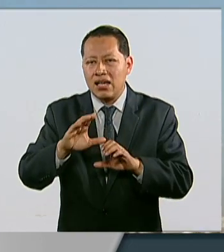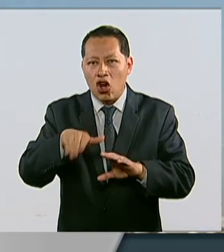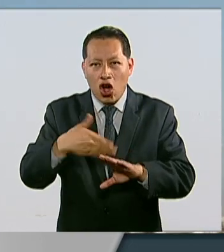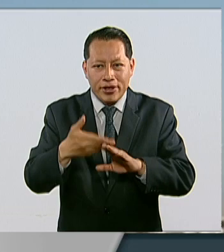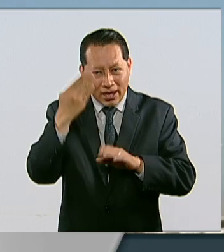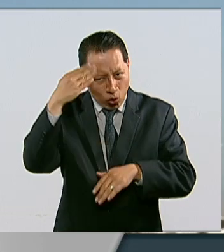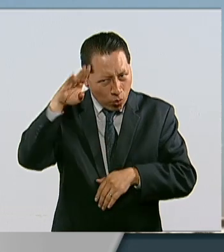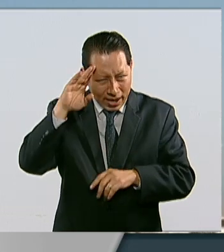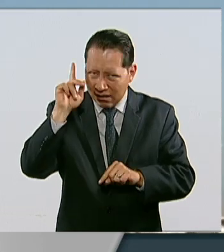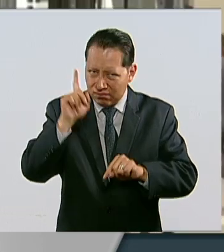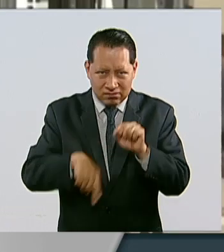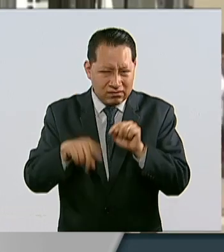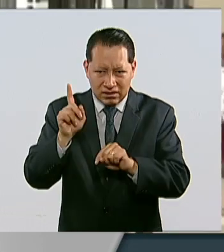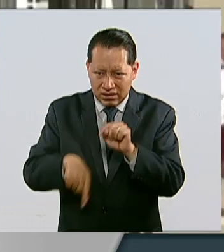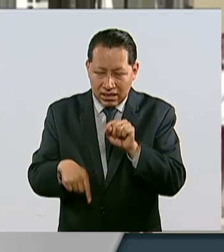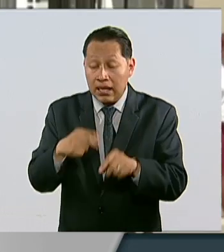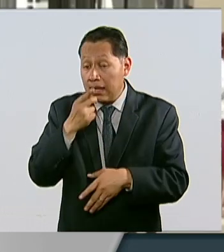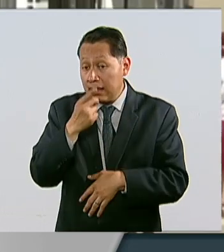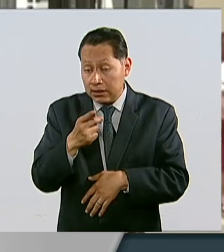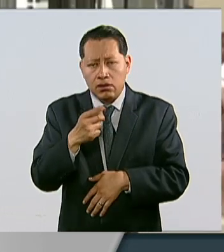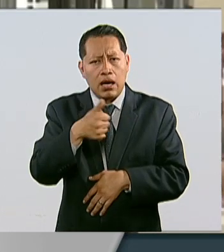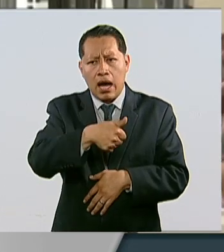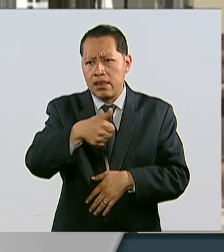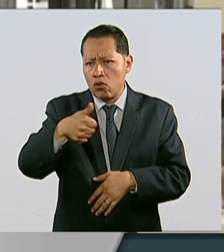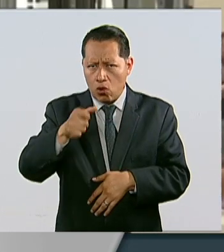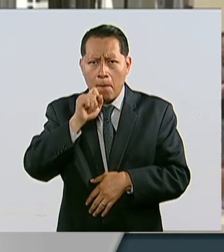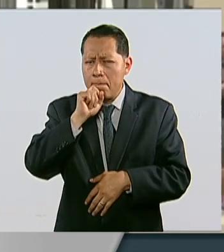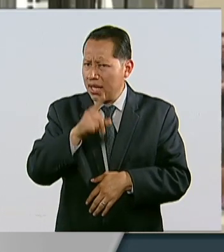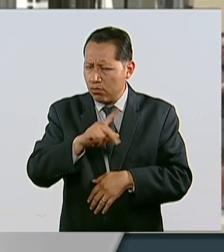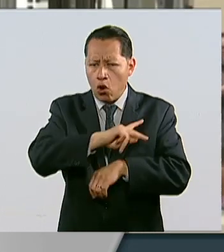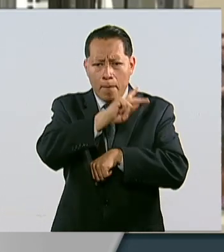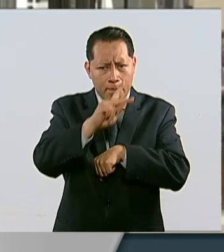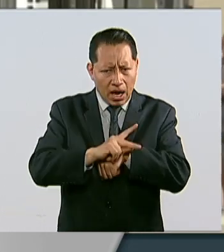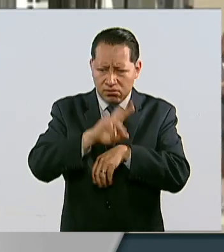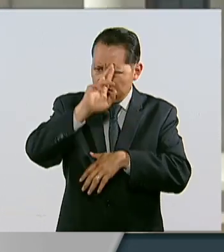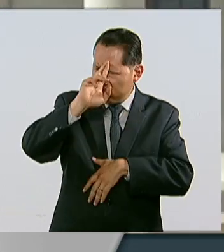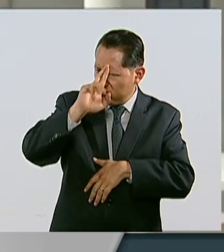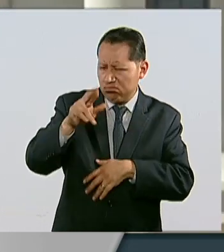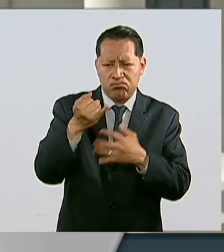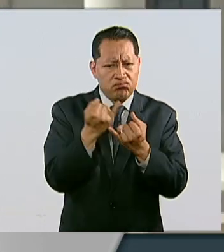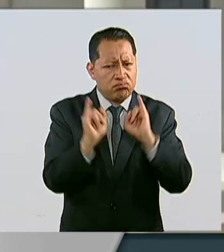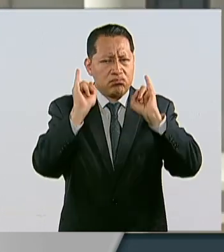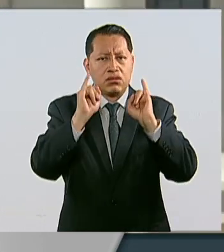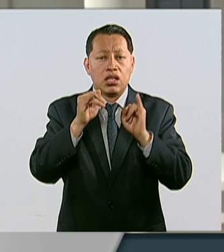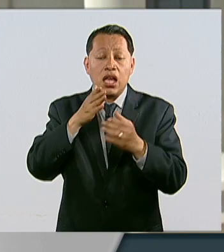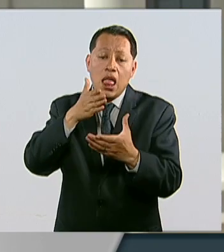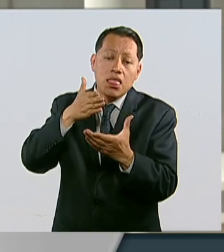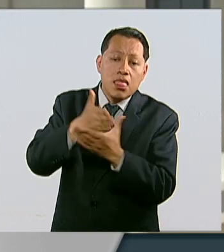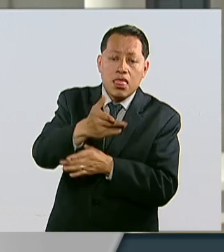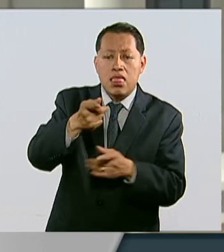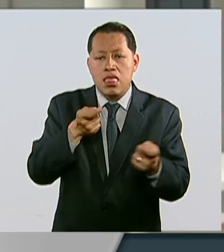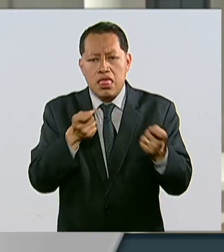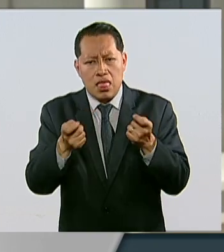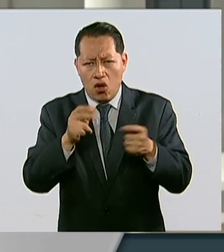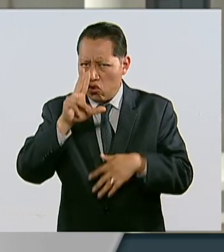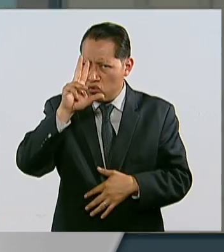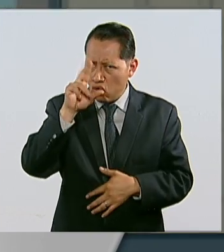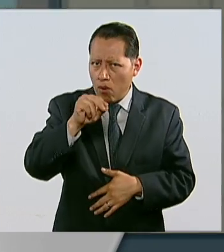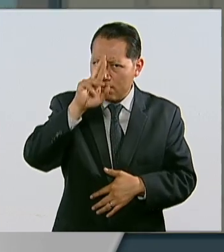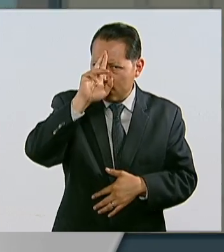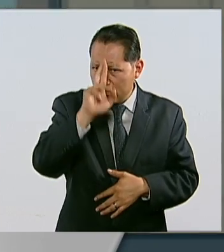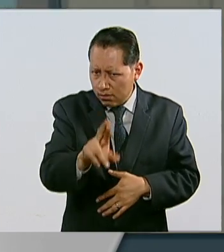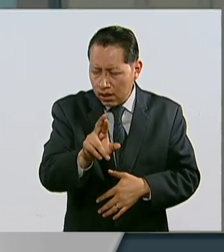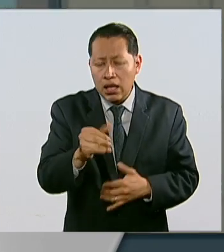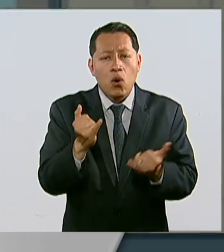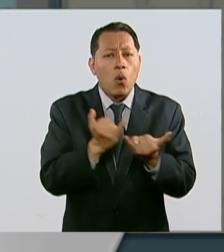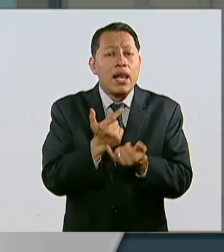y defiende la igualdad soberana de los estados, la no injerencia en sus asuntos internos y también la libertad